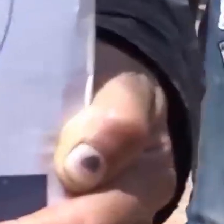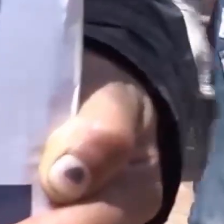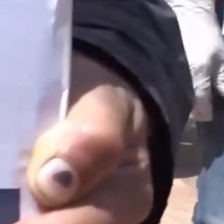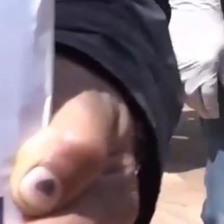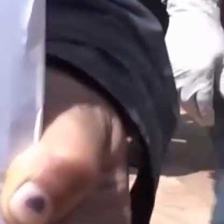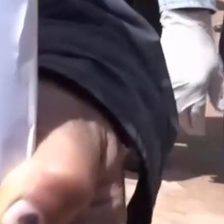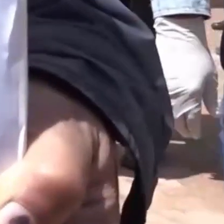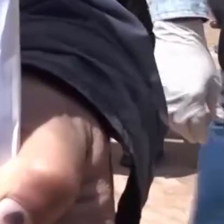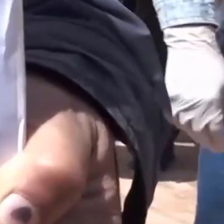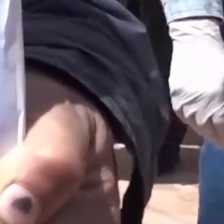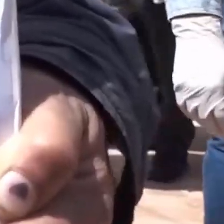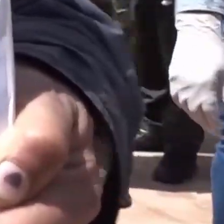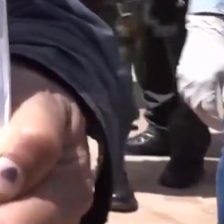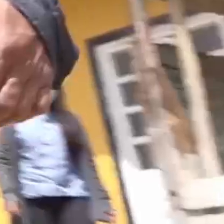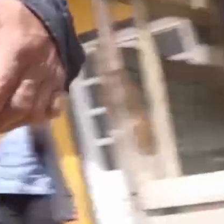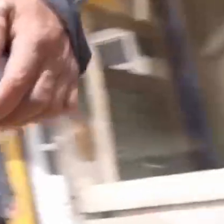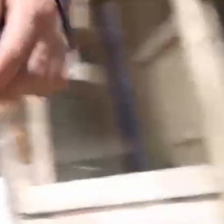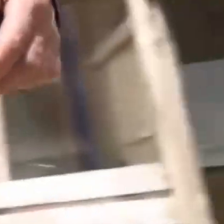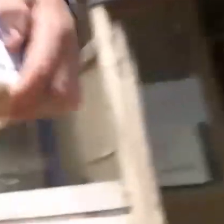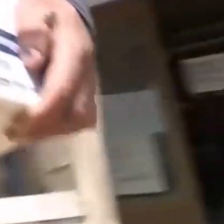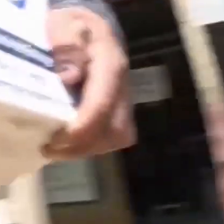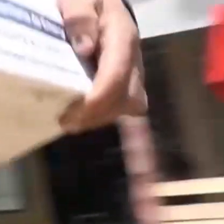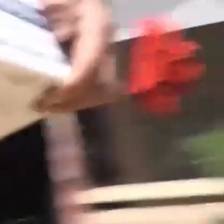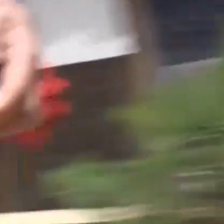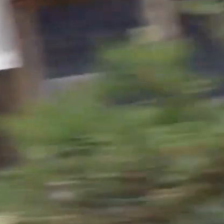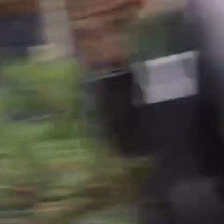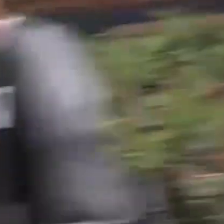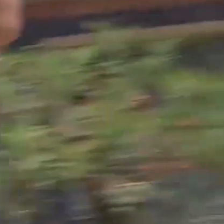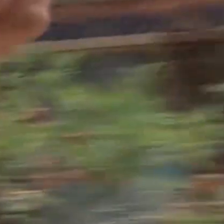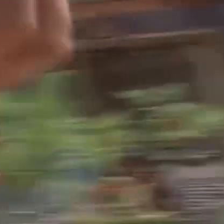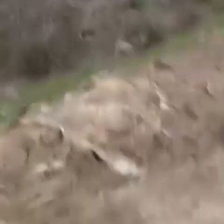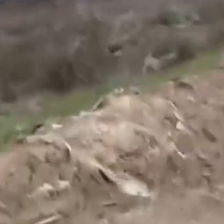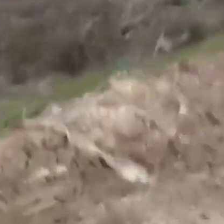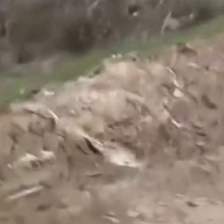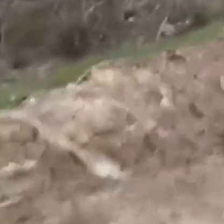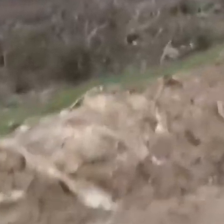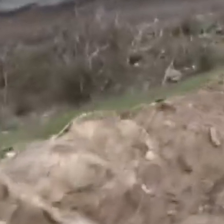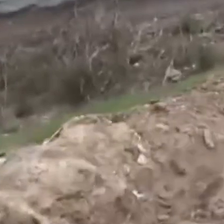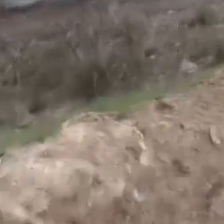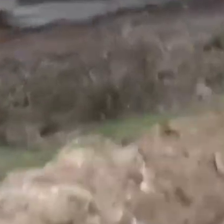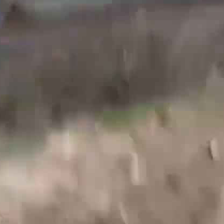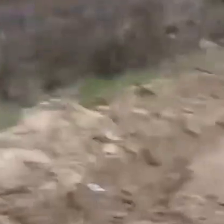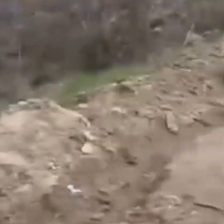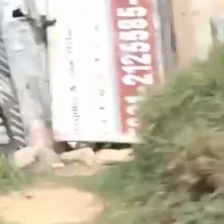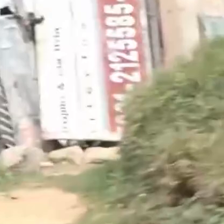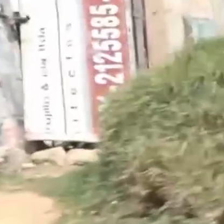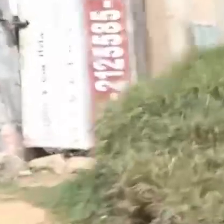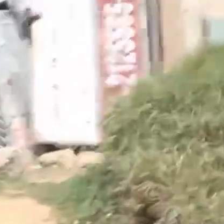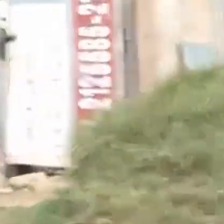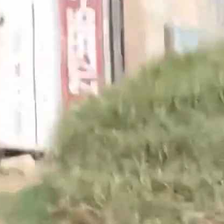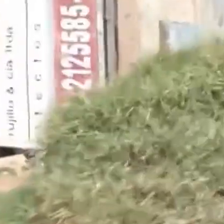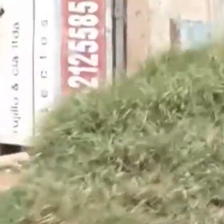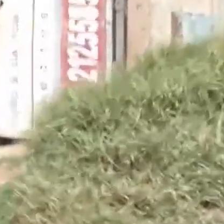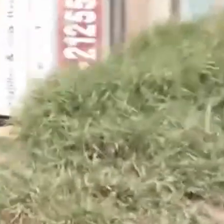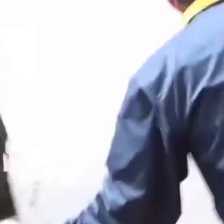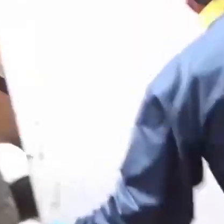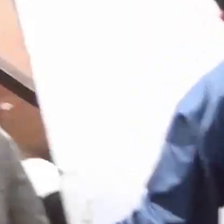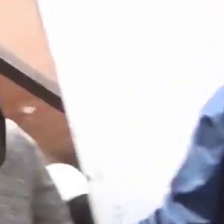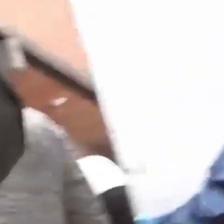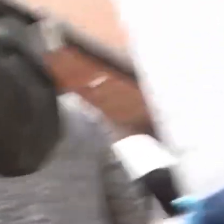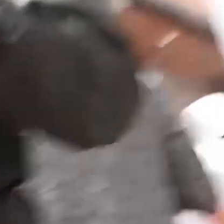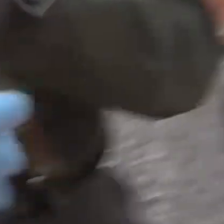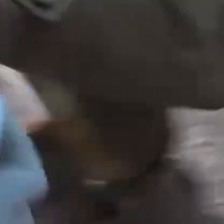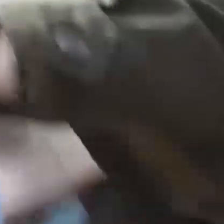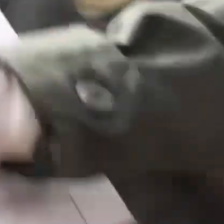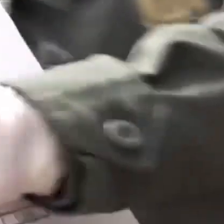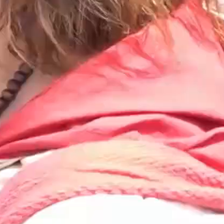vulnerable que atiende esta cartera, entre los que se encuentran indígenas, afro, negros, ron, palenqueros, miembros de